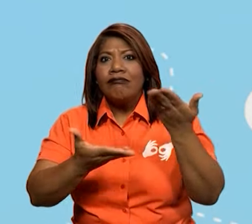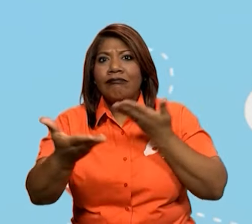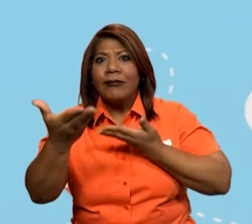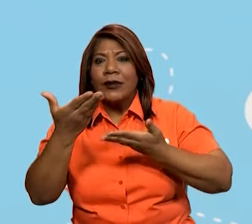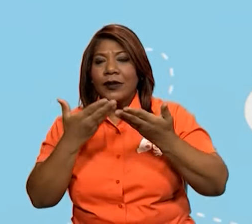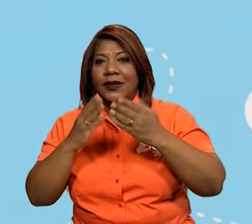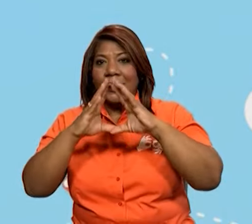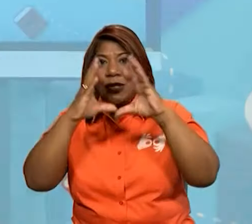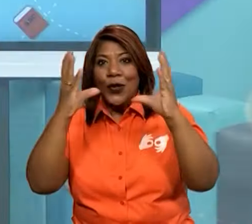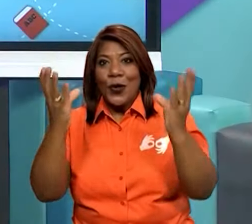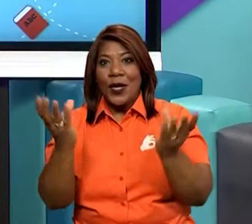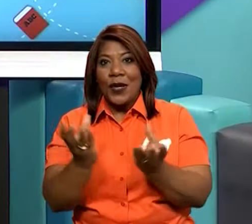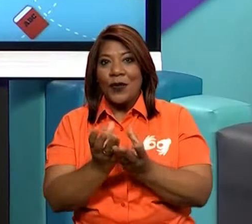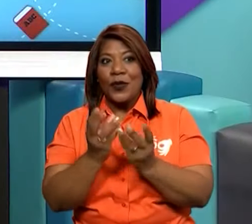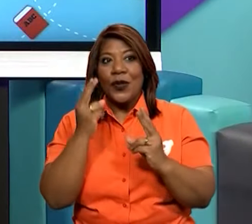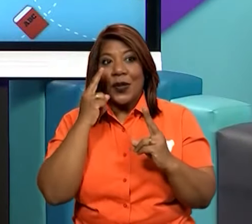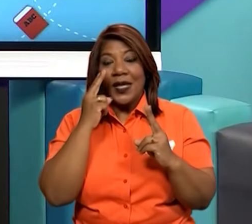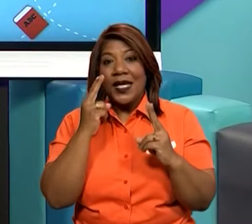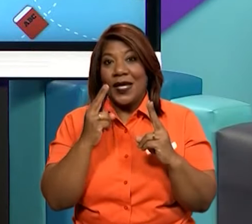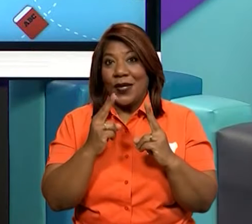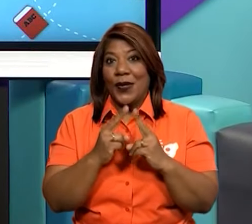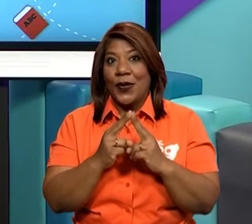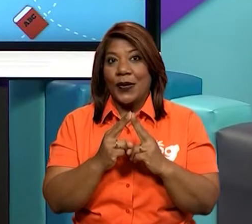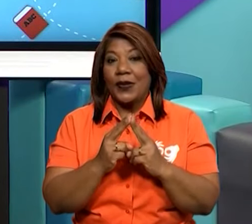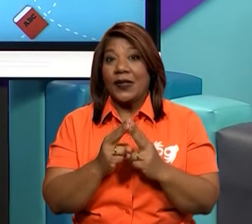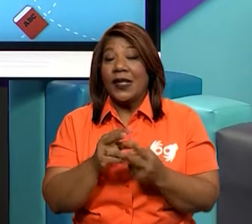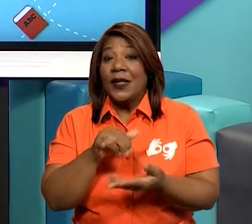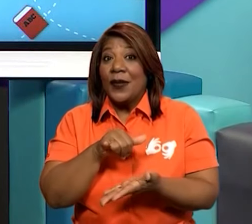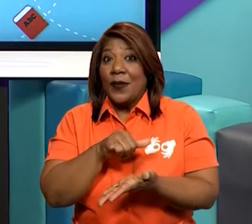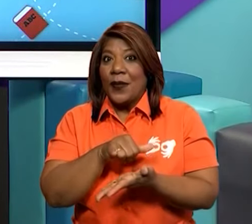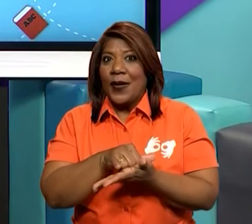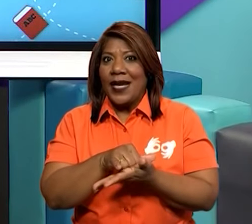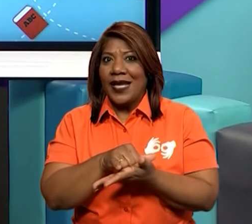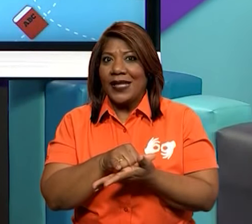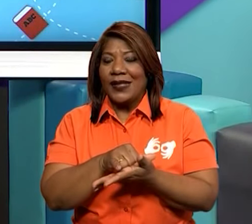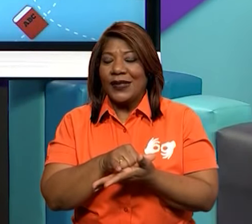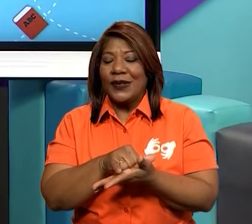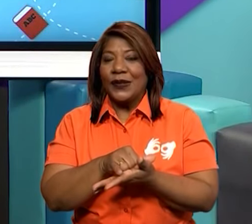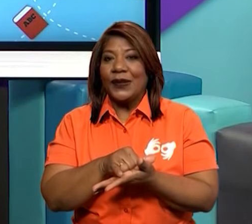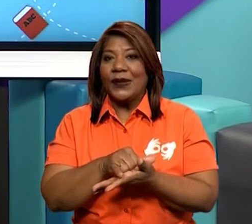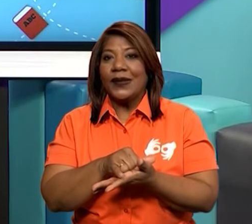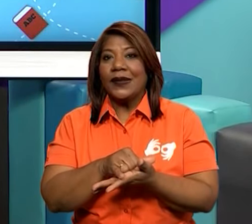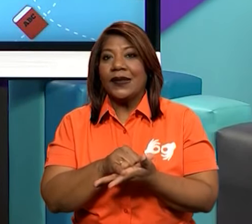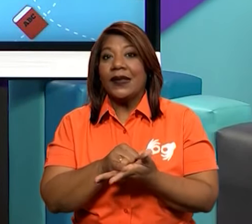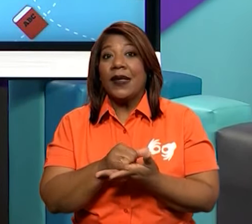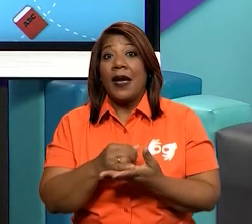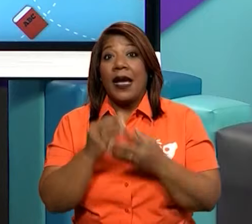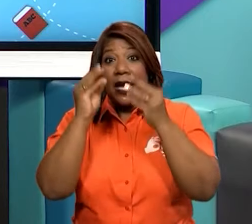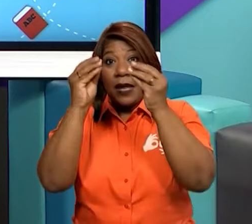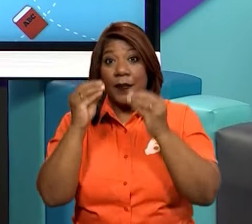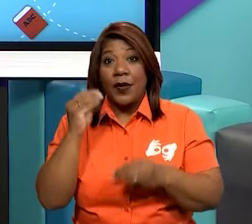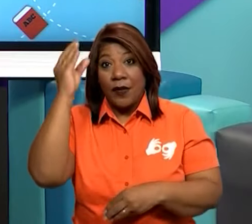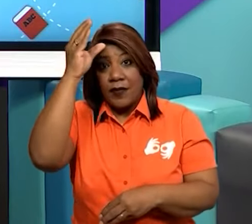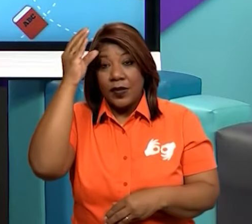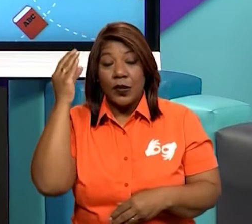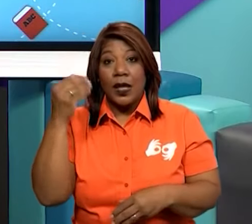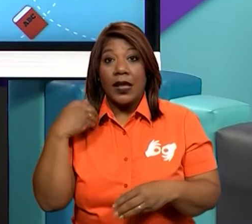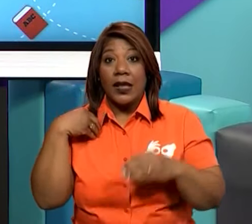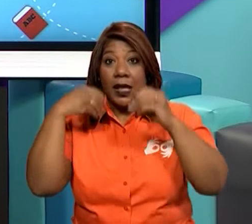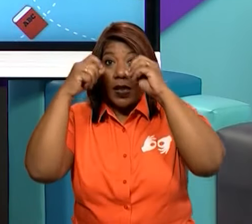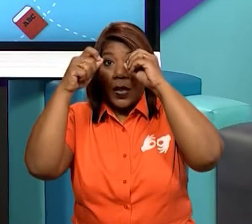que vivimos. ¿Ya? Para esto, mis queridos estudiantes, les tengo un video